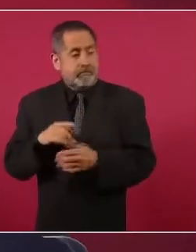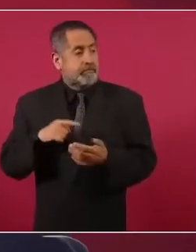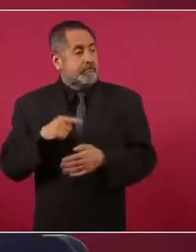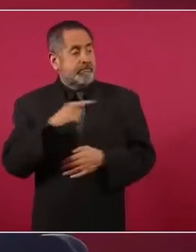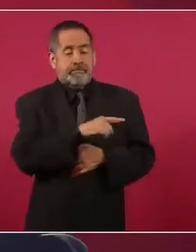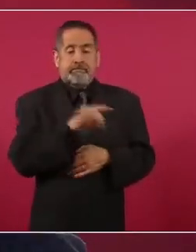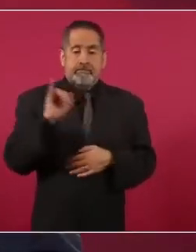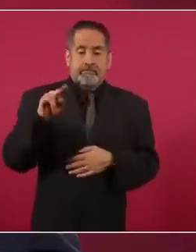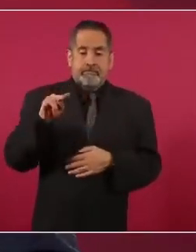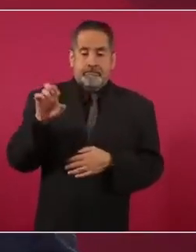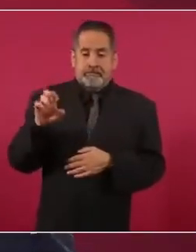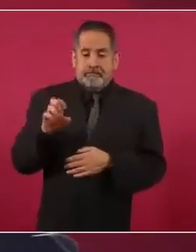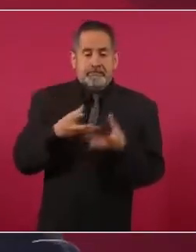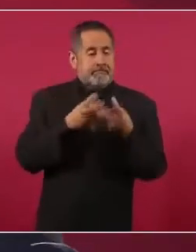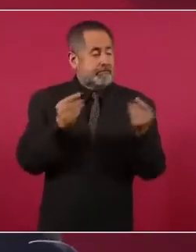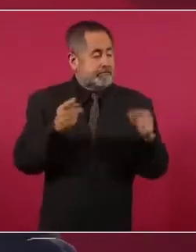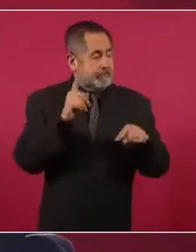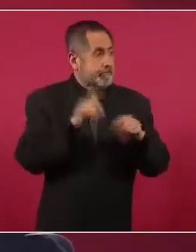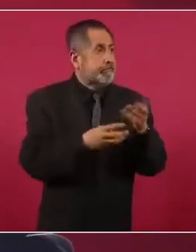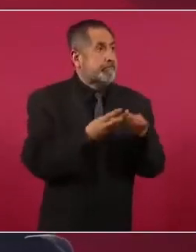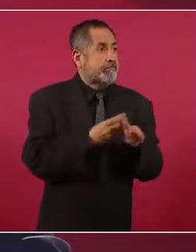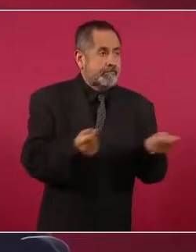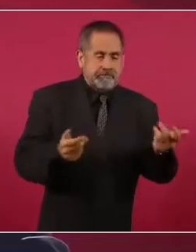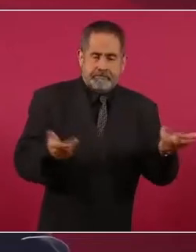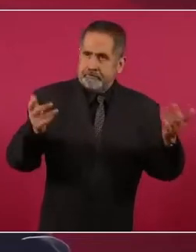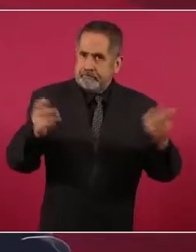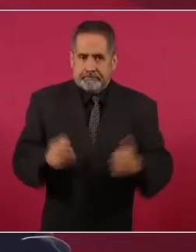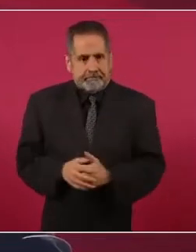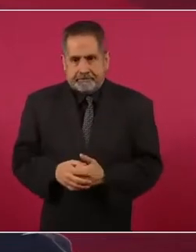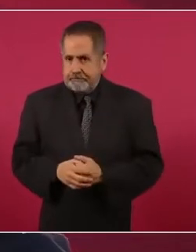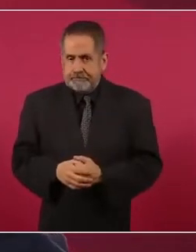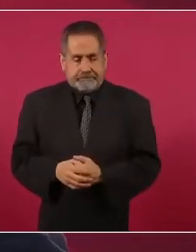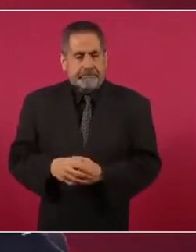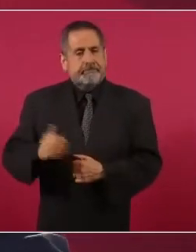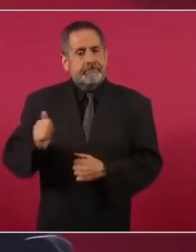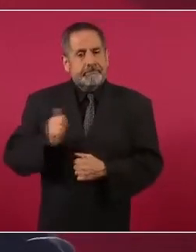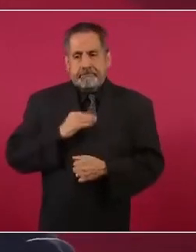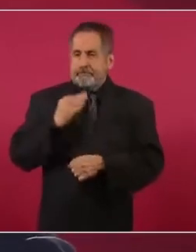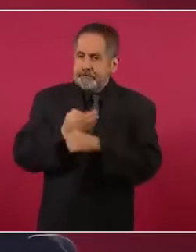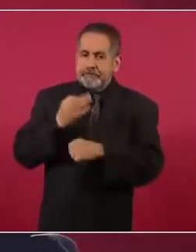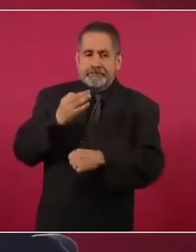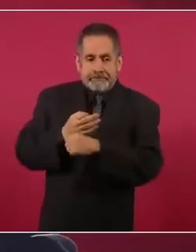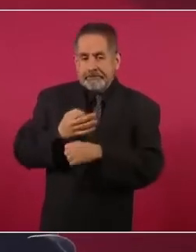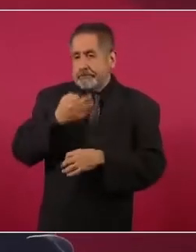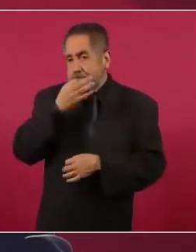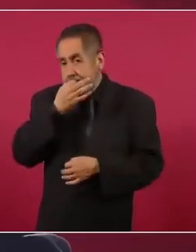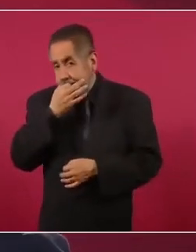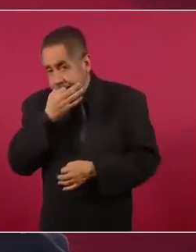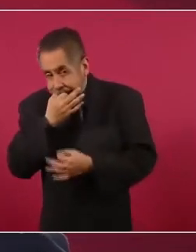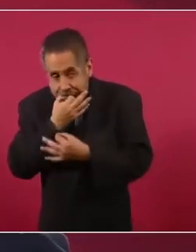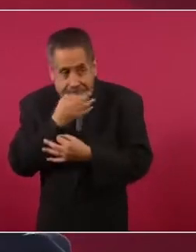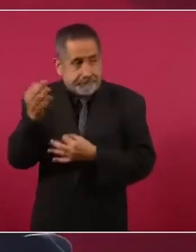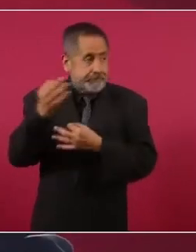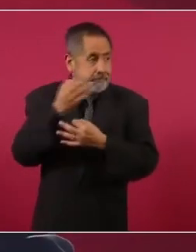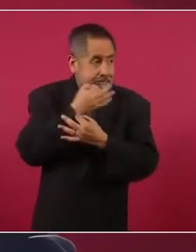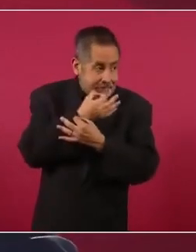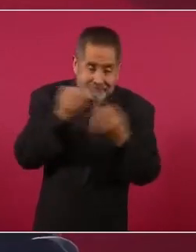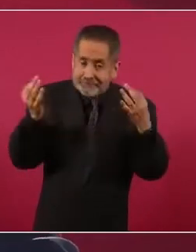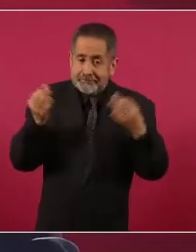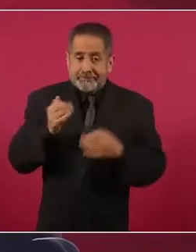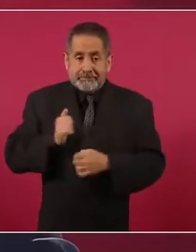INE. Aprovecho para informar